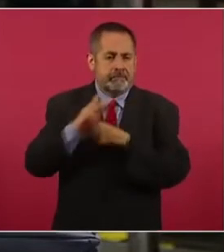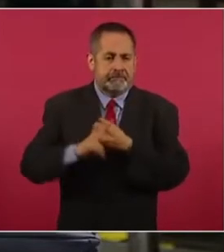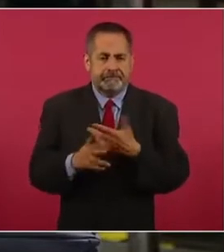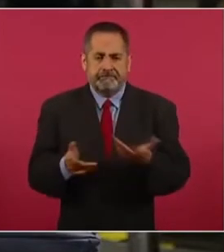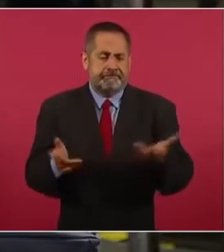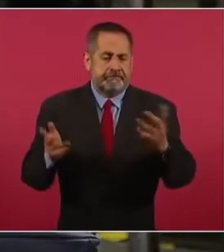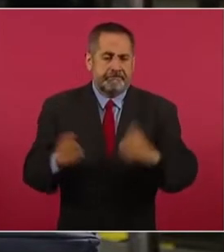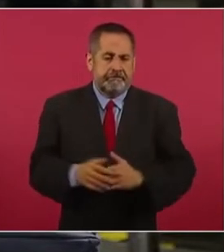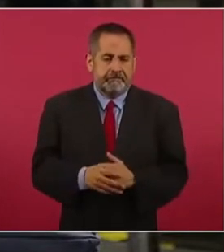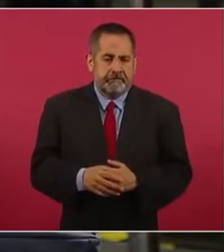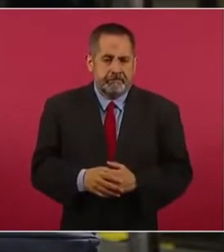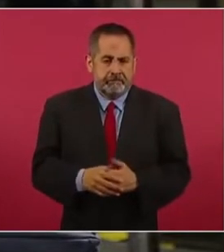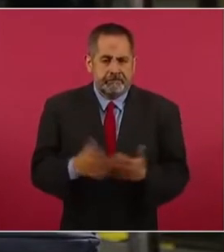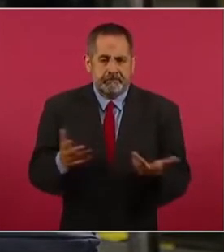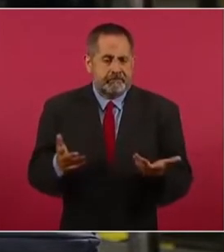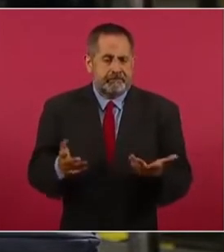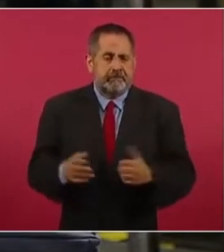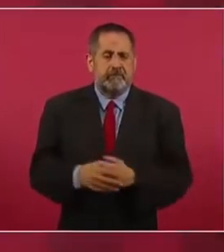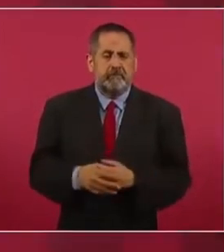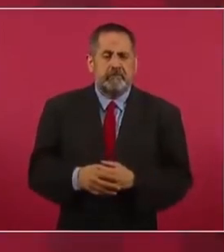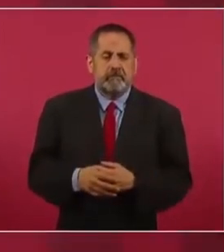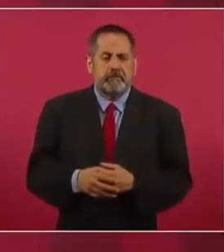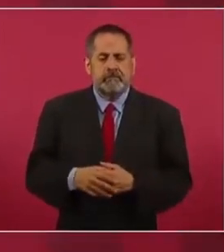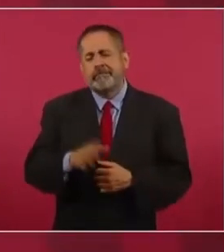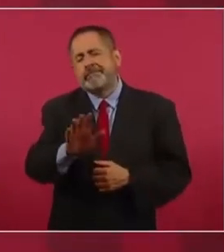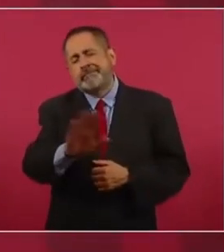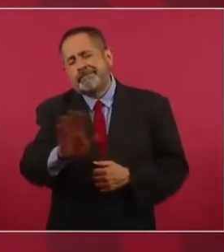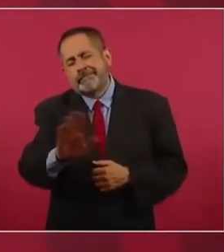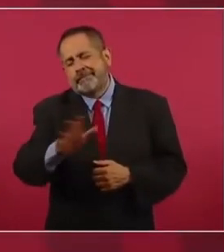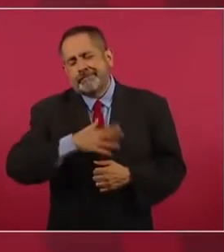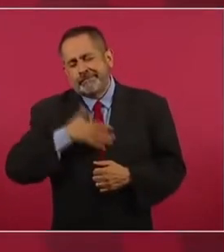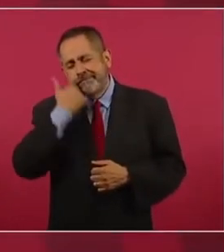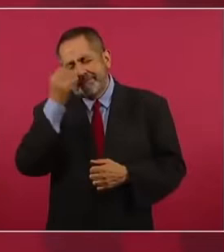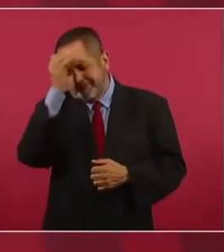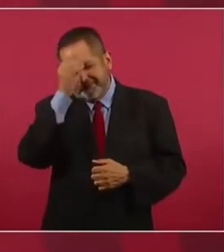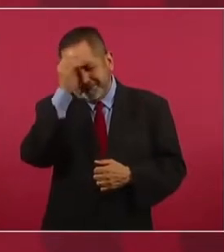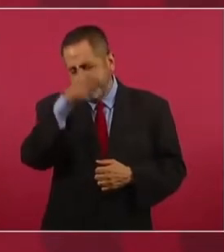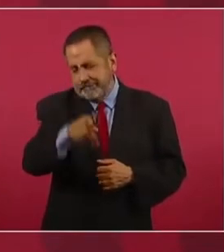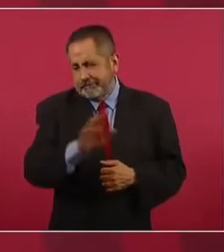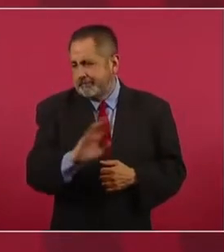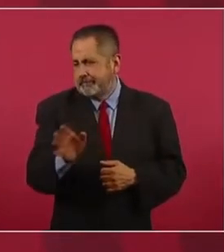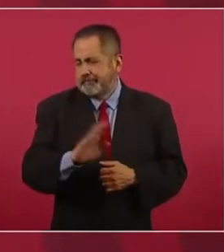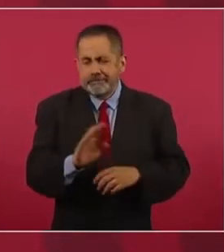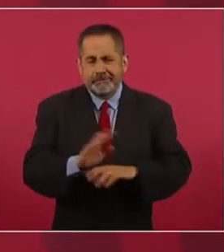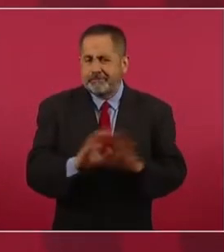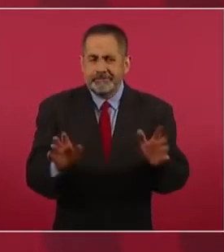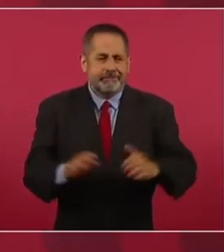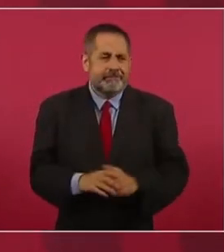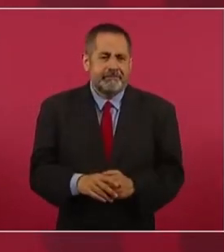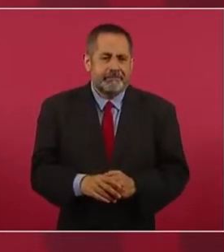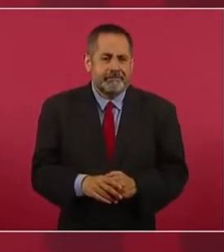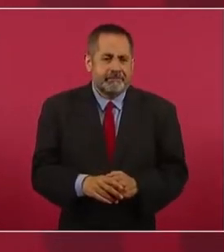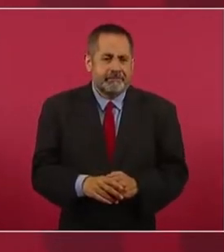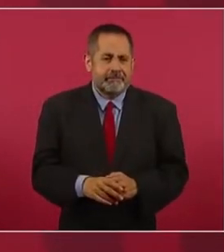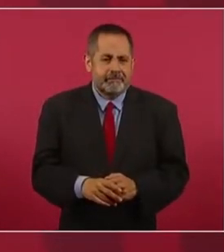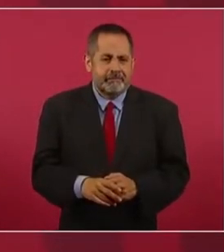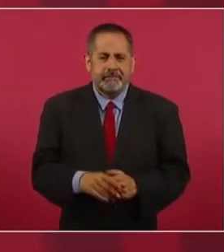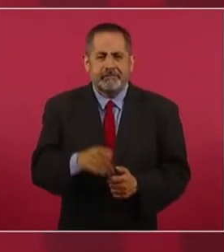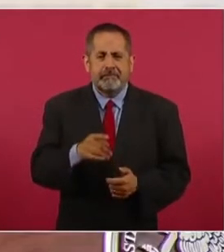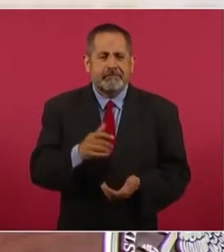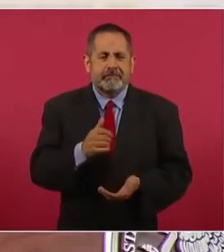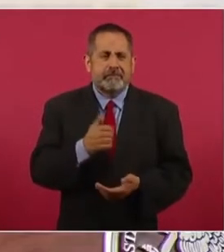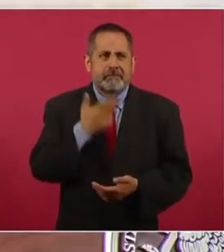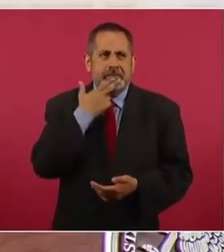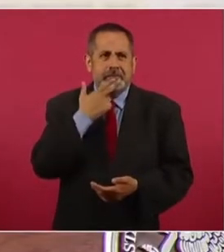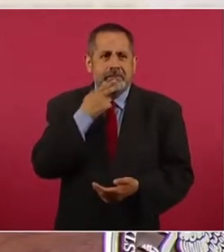bueno, ¿a qué nos estamos… No, no quiero opinar sobre eso. Es que no ayuda,